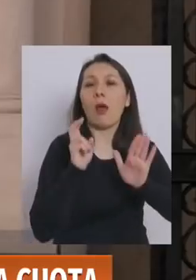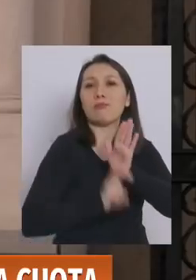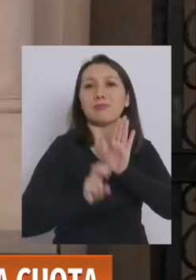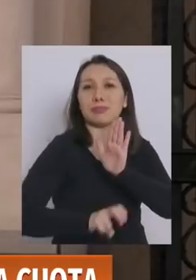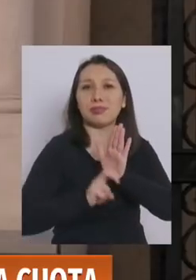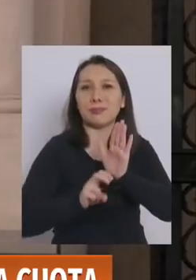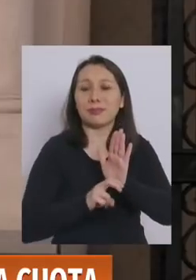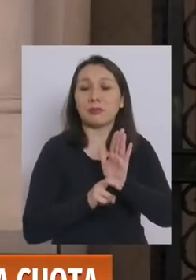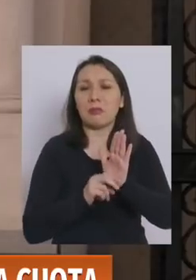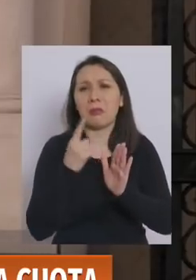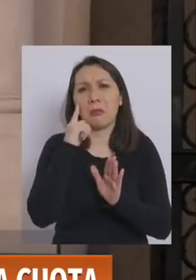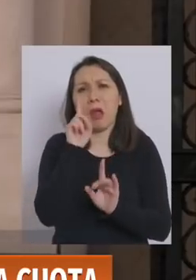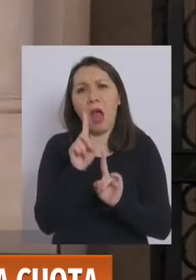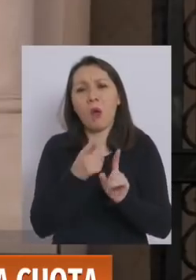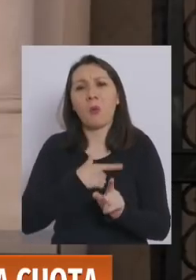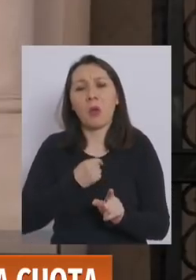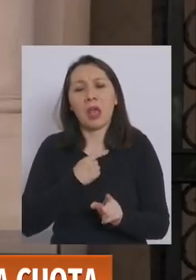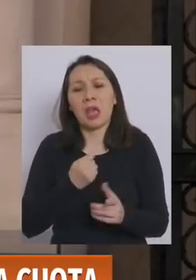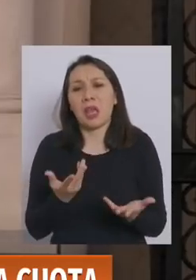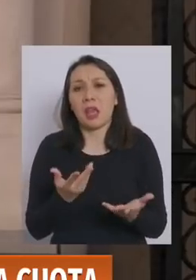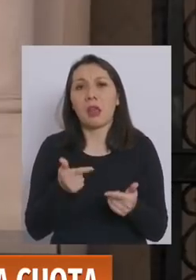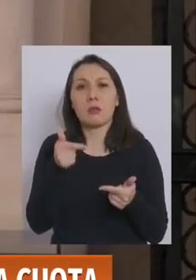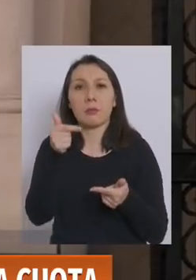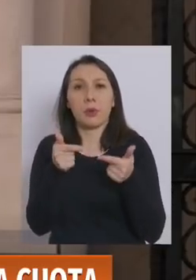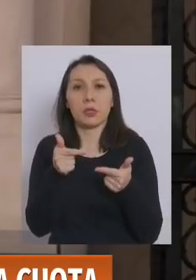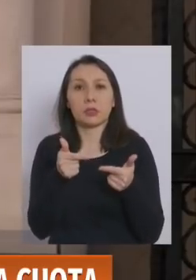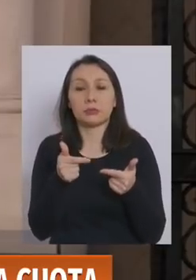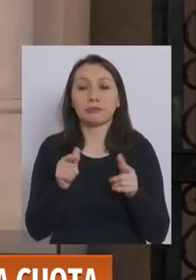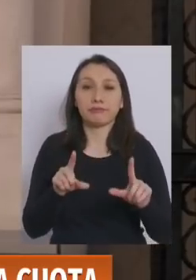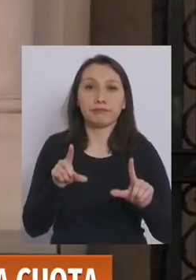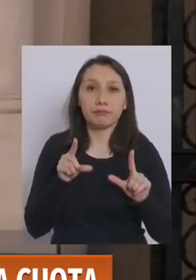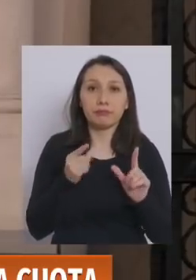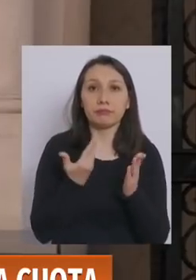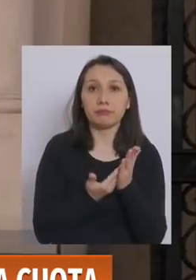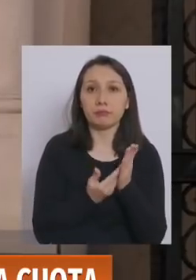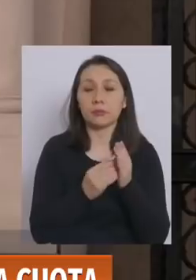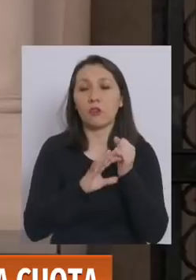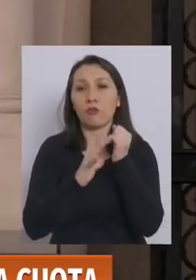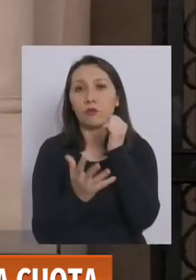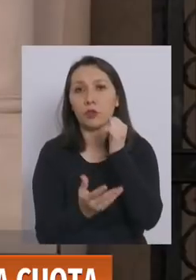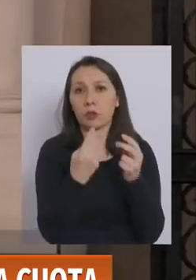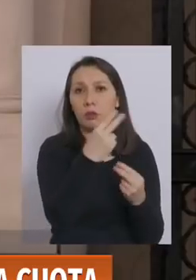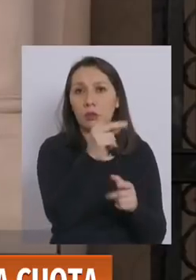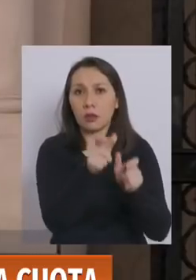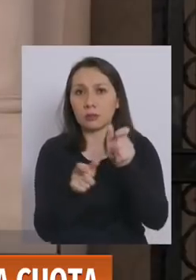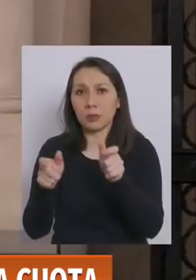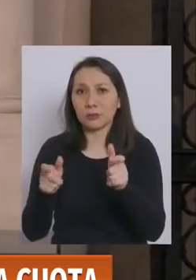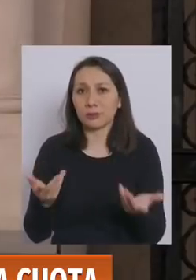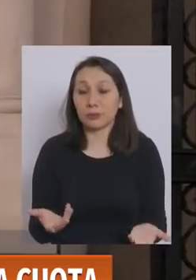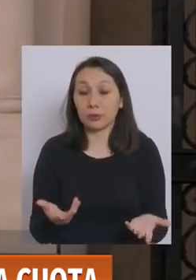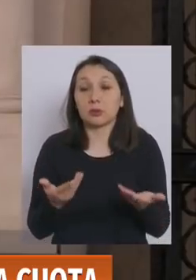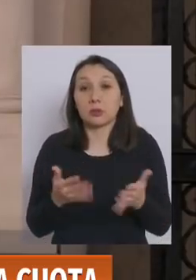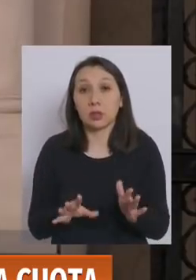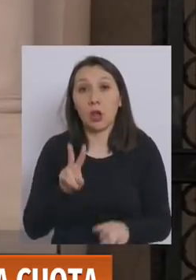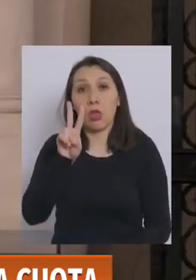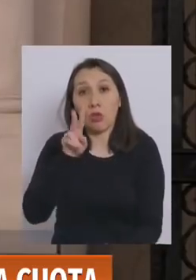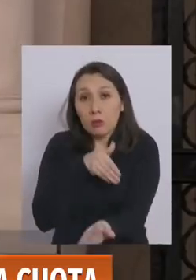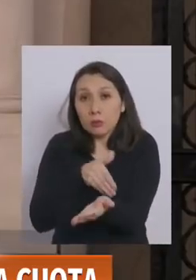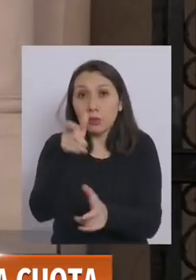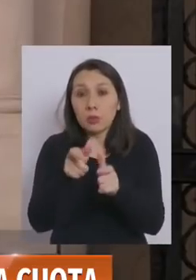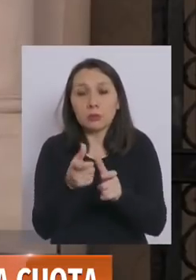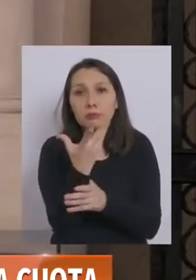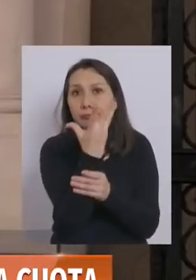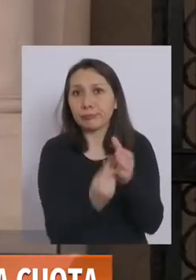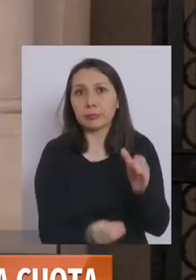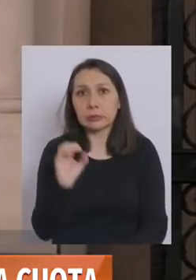Entonces aquí pareciera que algunos lo que quieren hacer es política con los fondos de pensiones de las personas. Ya hoy día hay dos millones de personas